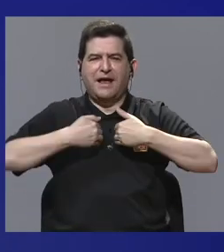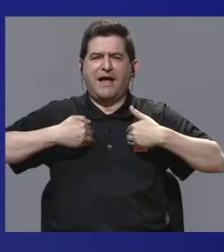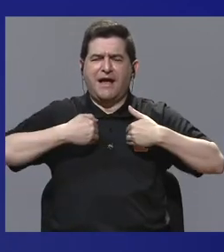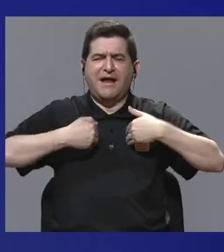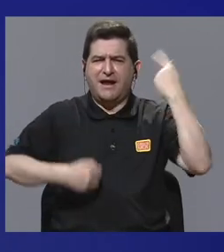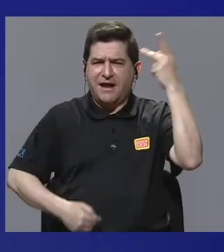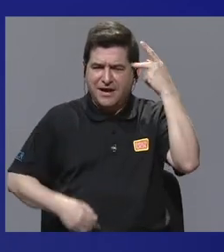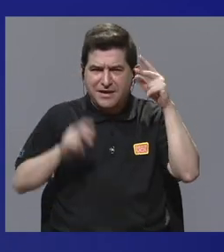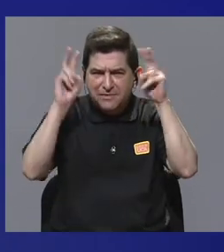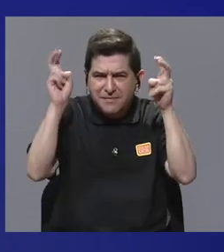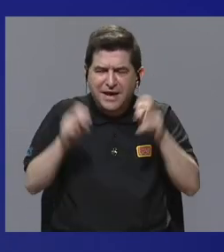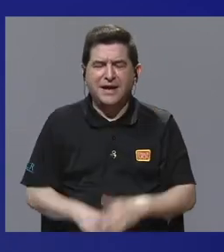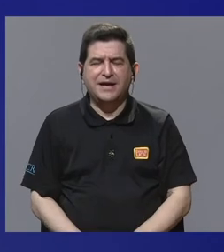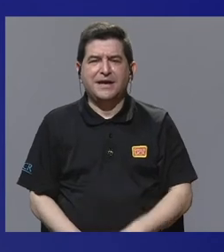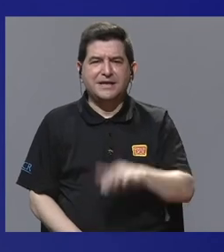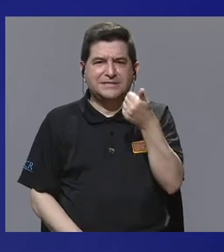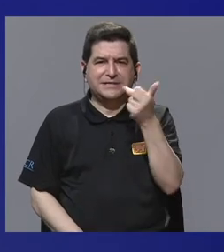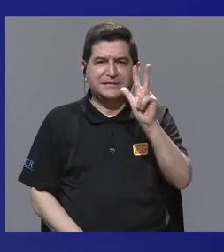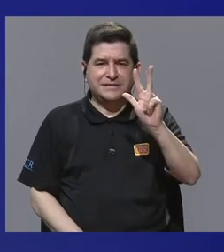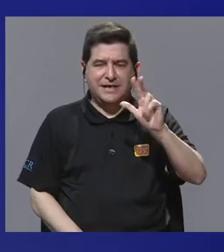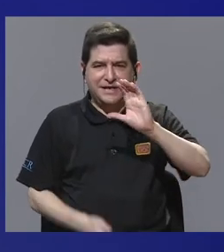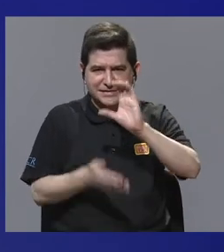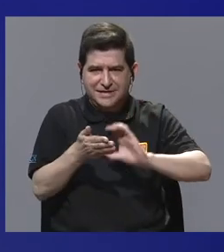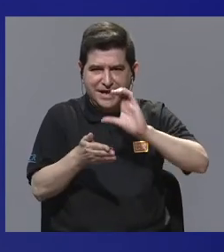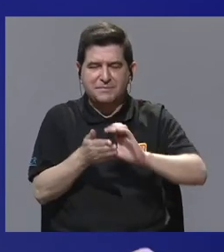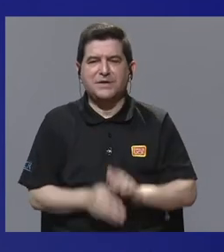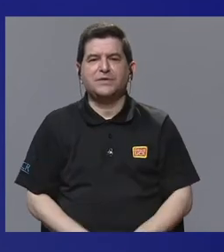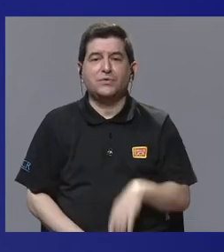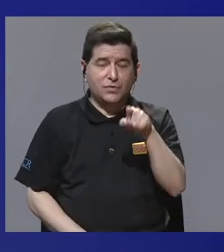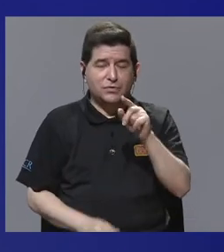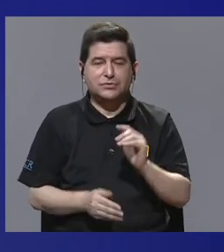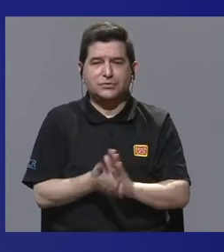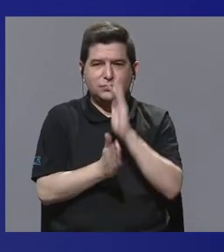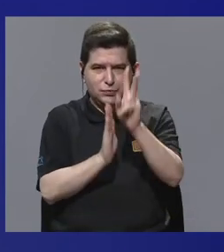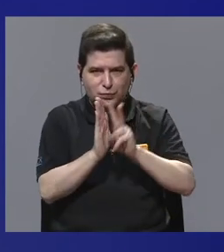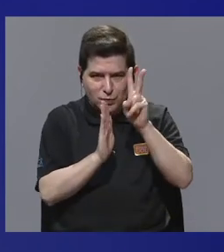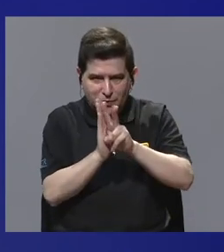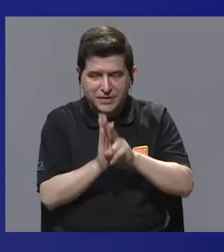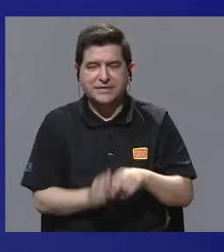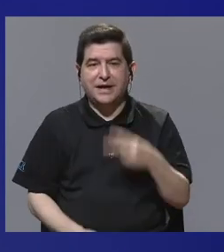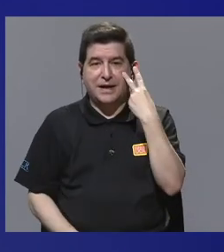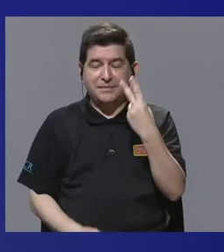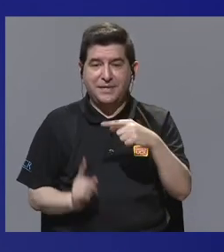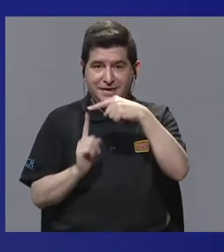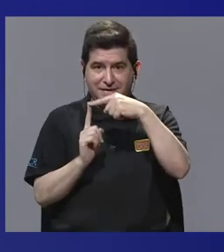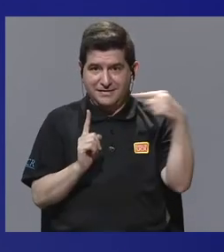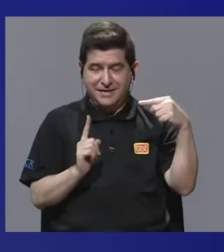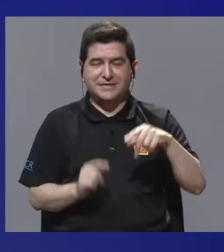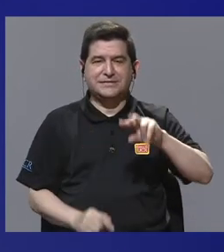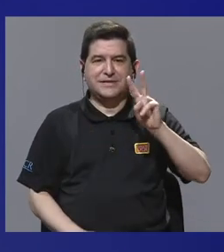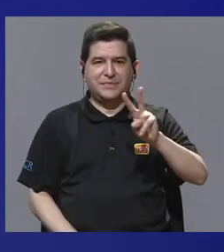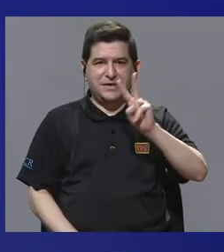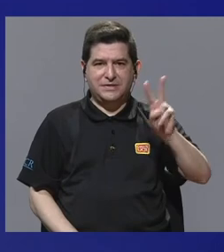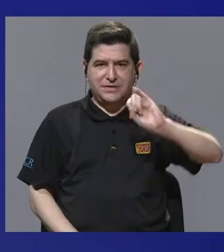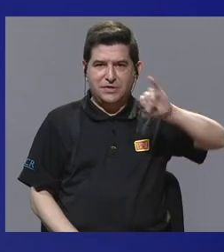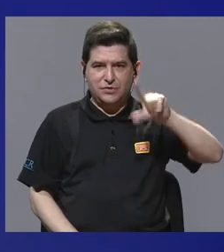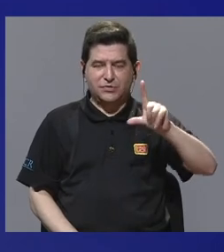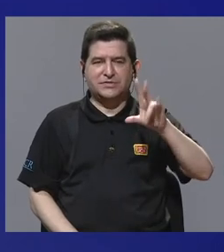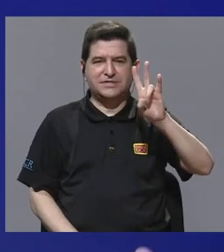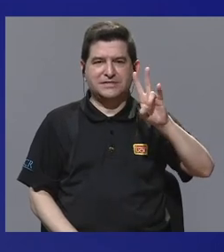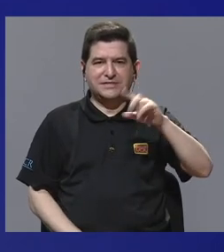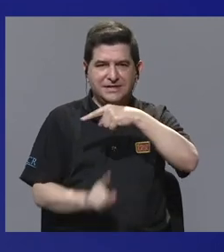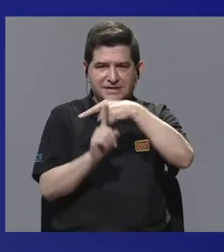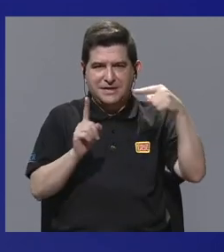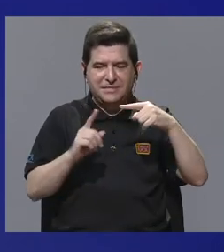serie documental de 13 capítulos que usted podrá ver en este canal a partir del jueves 22 de julio a las 7 y 30 de la noche